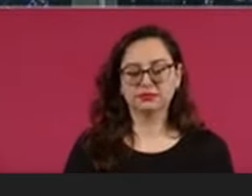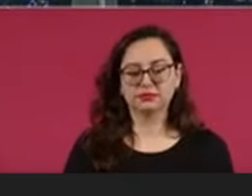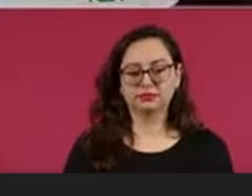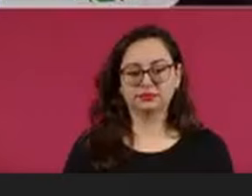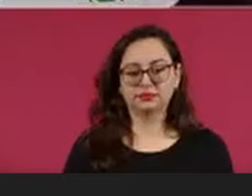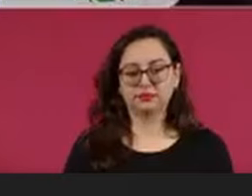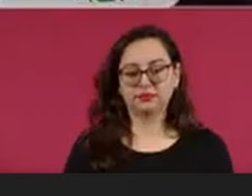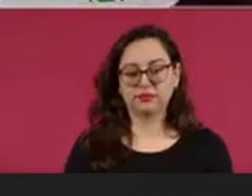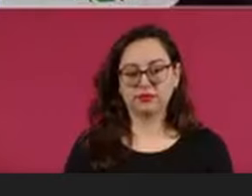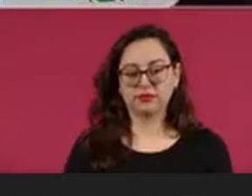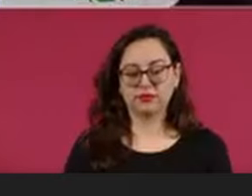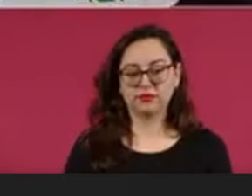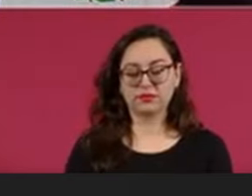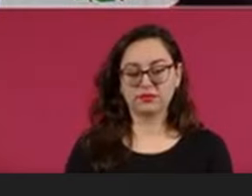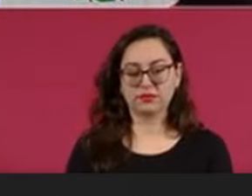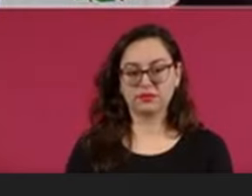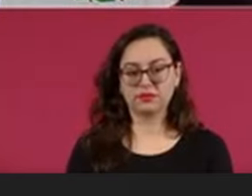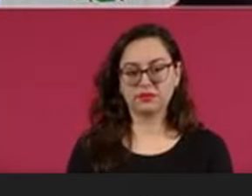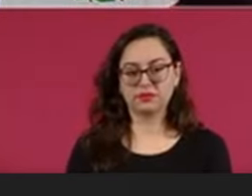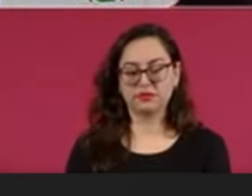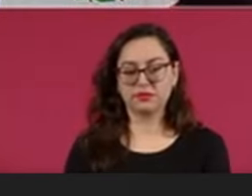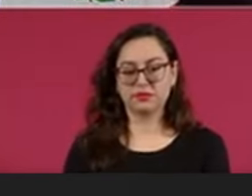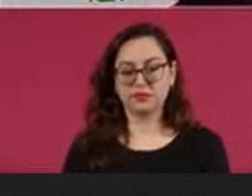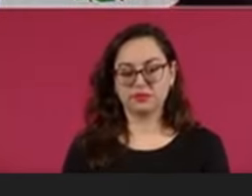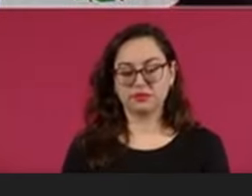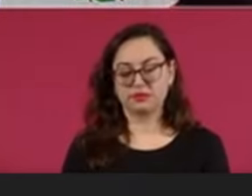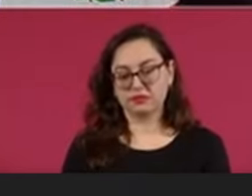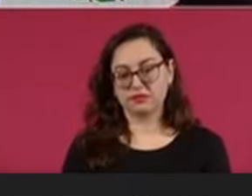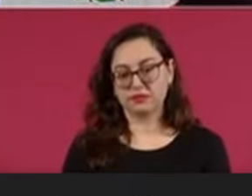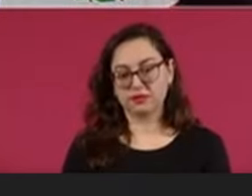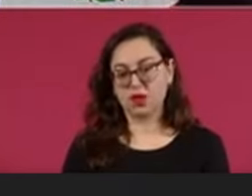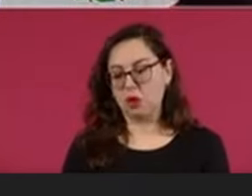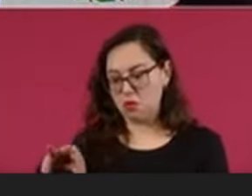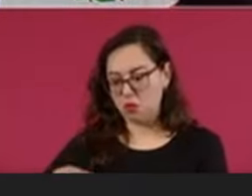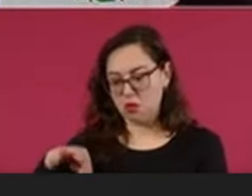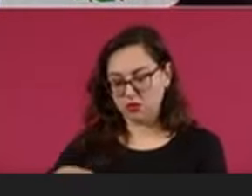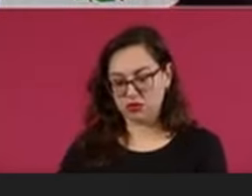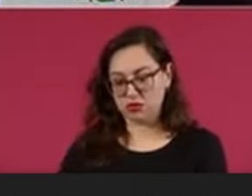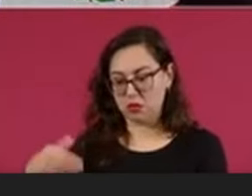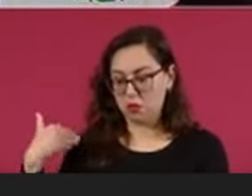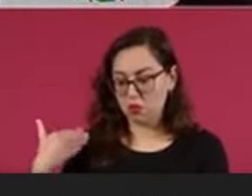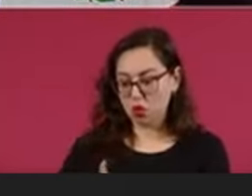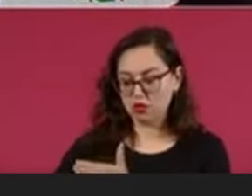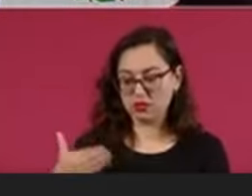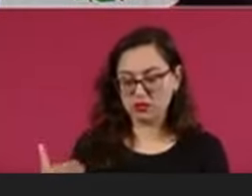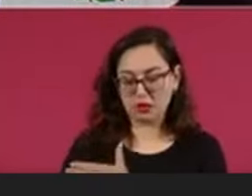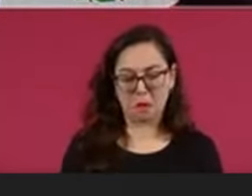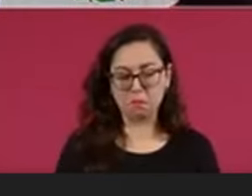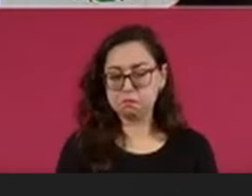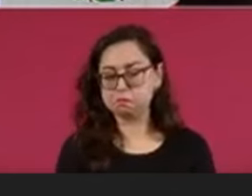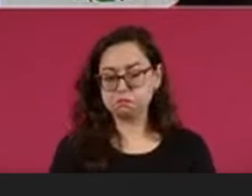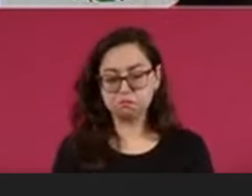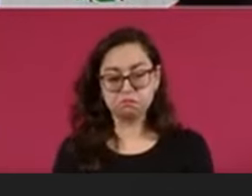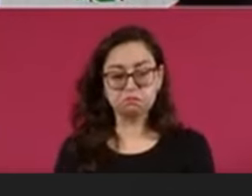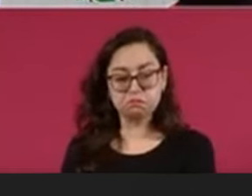estaban cargados los dados, pero bueno, ya. Ahora,